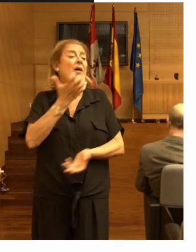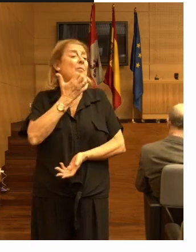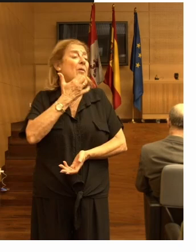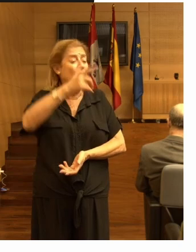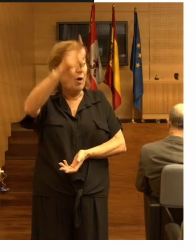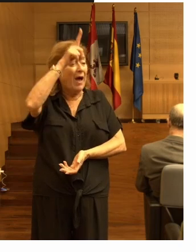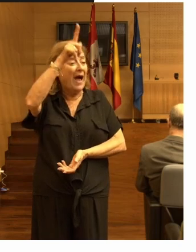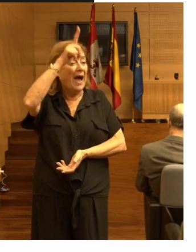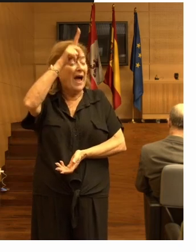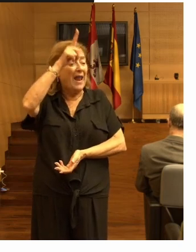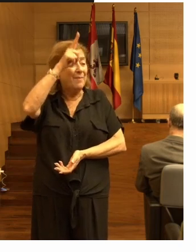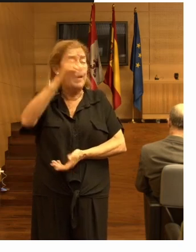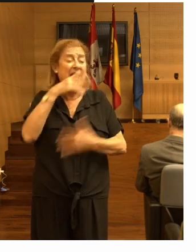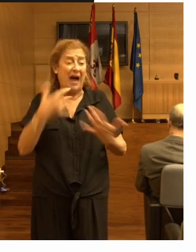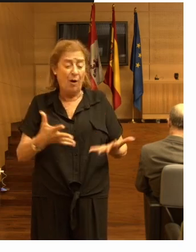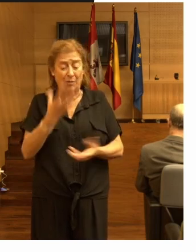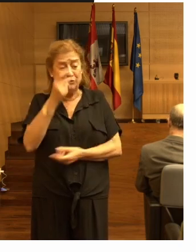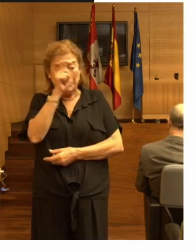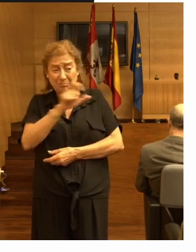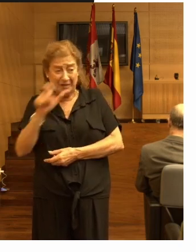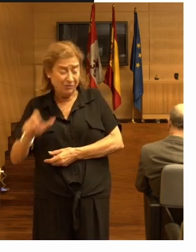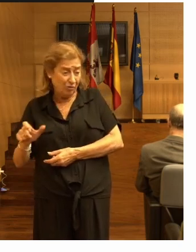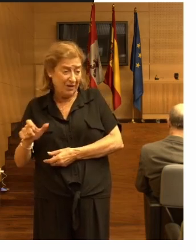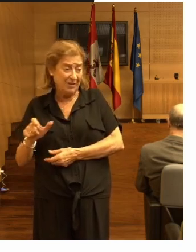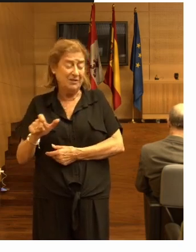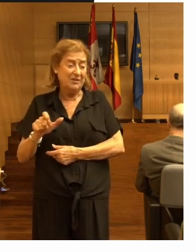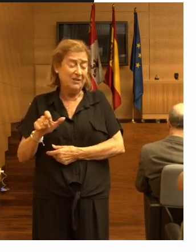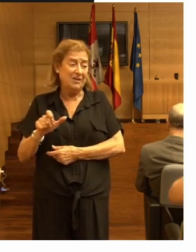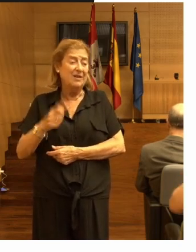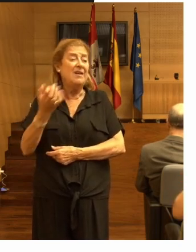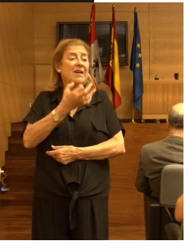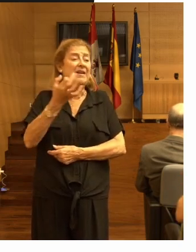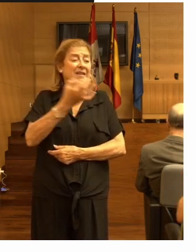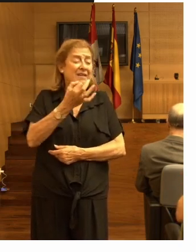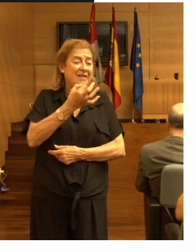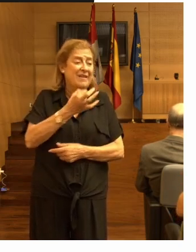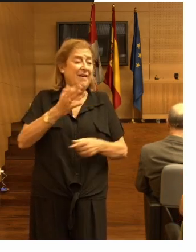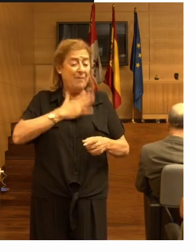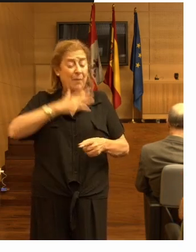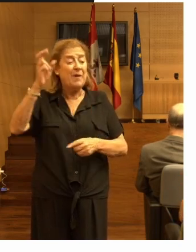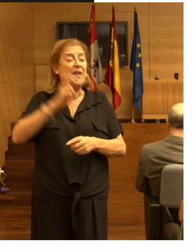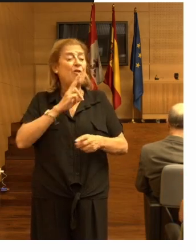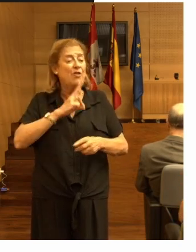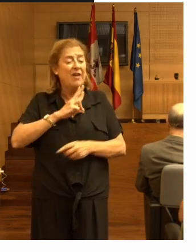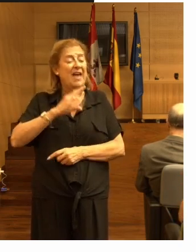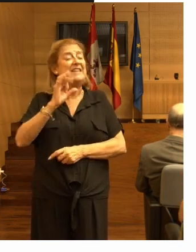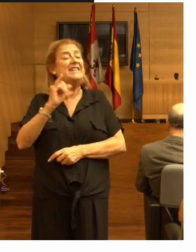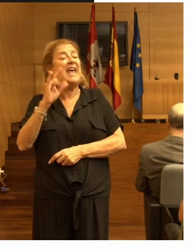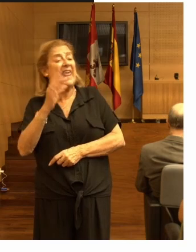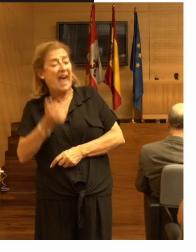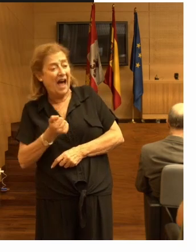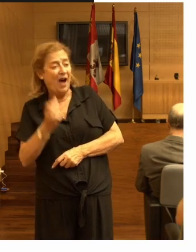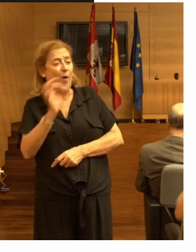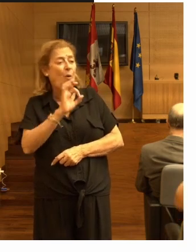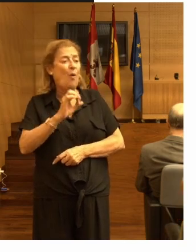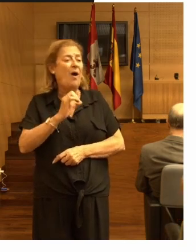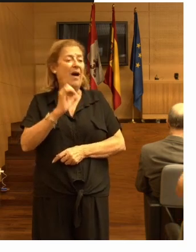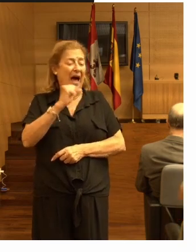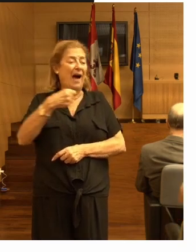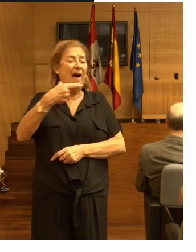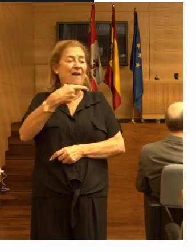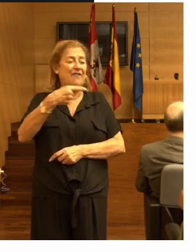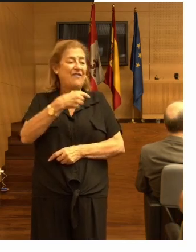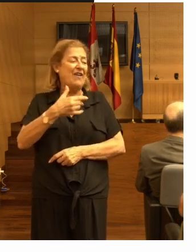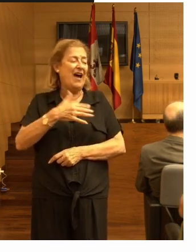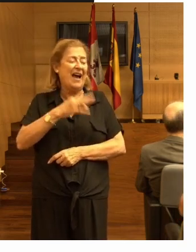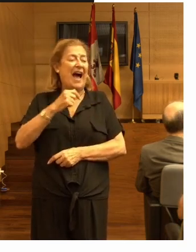Alemania tenemos ahora muchas personas de origen sirio o afgano o de